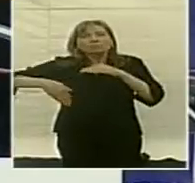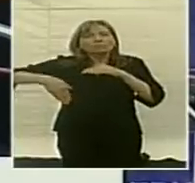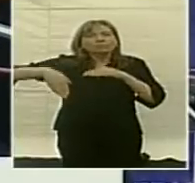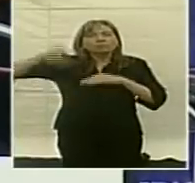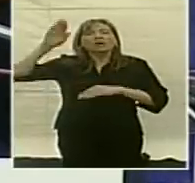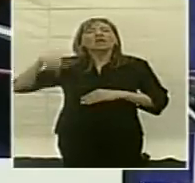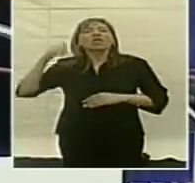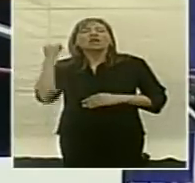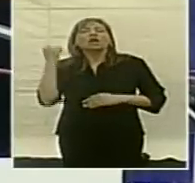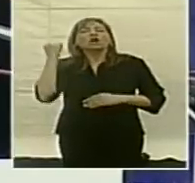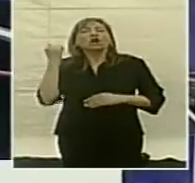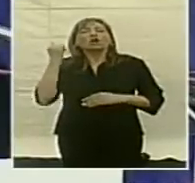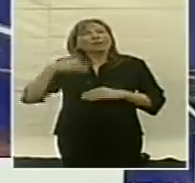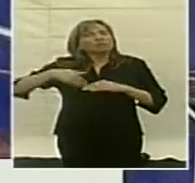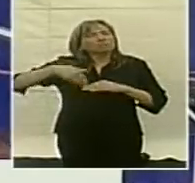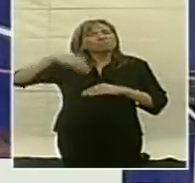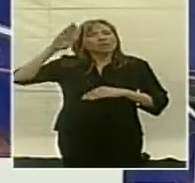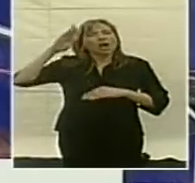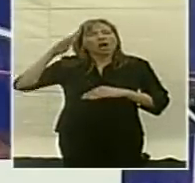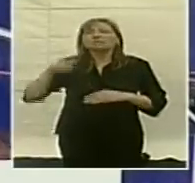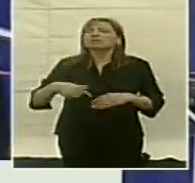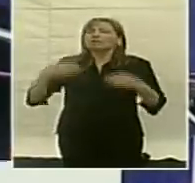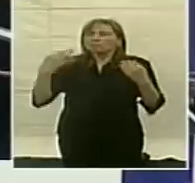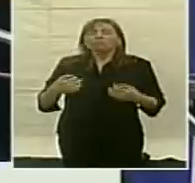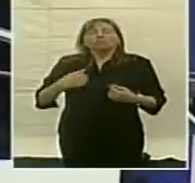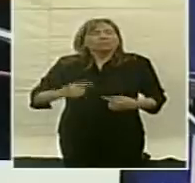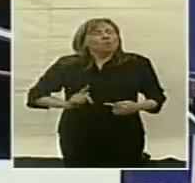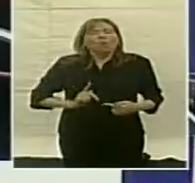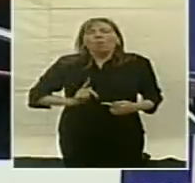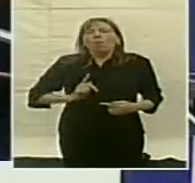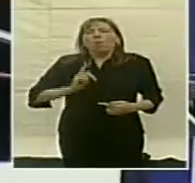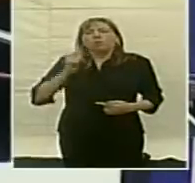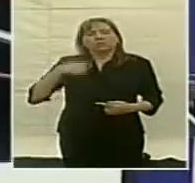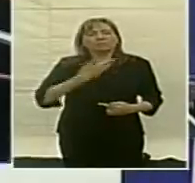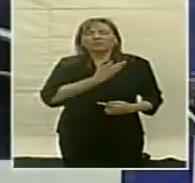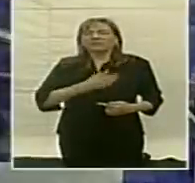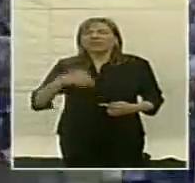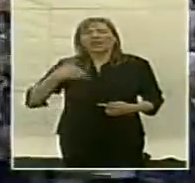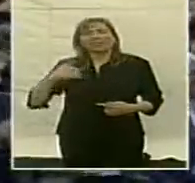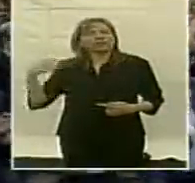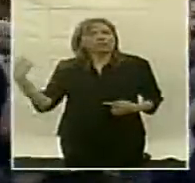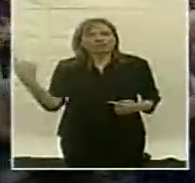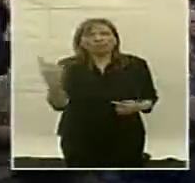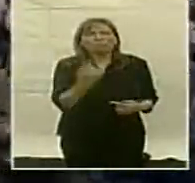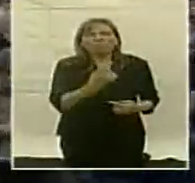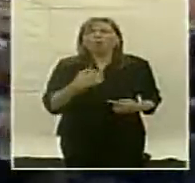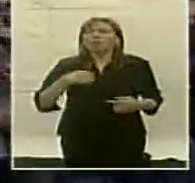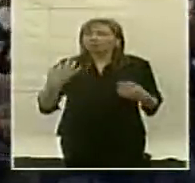su economía en todo el mundo. me siento orgullosa como presidenta de todos los argentinos.